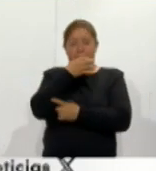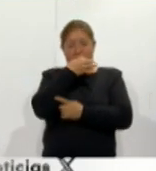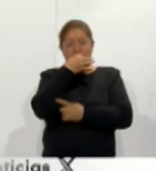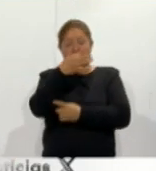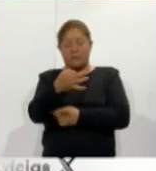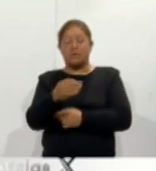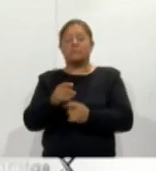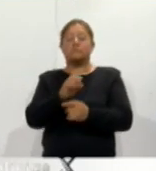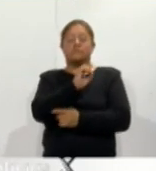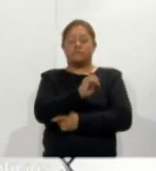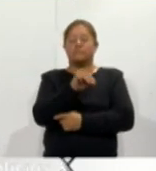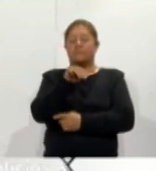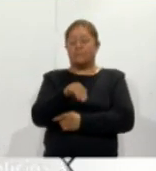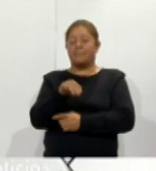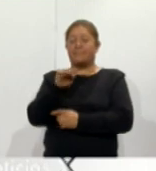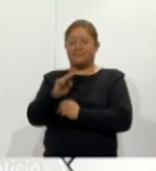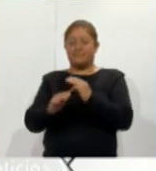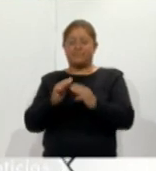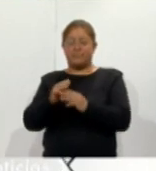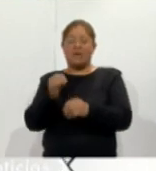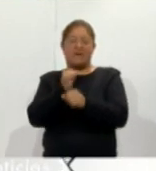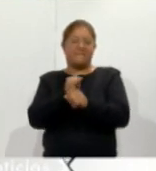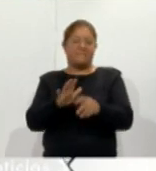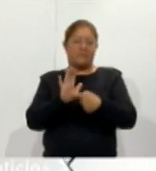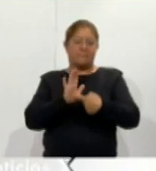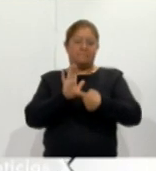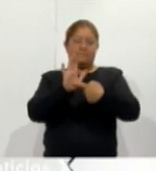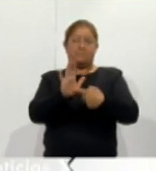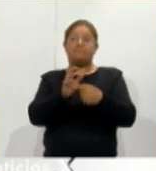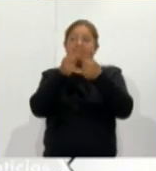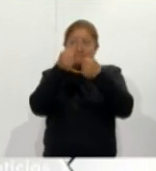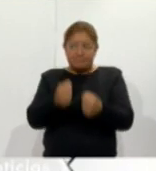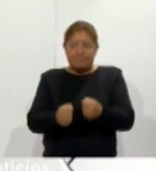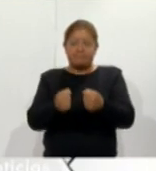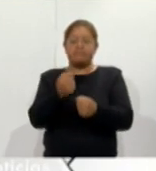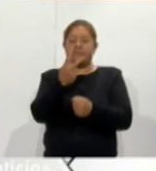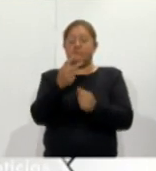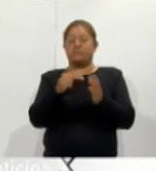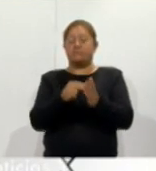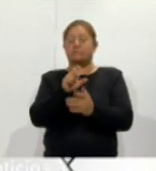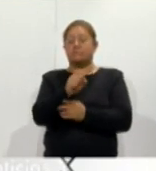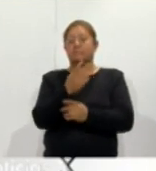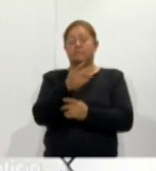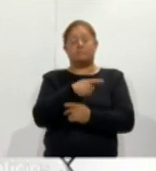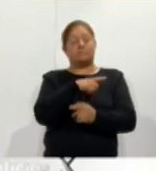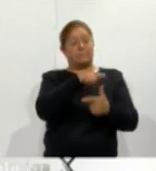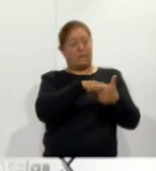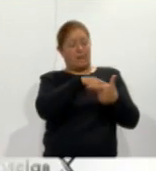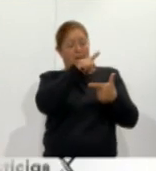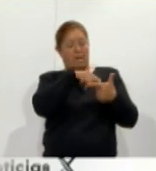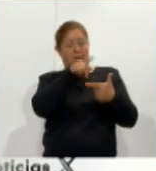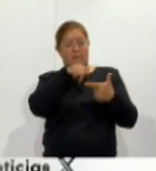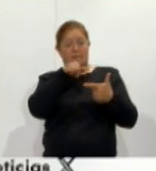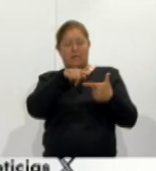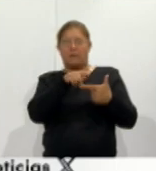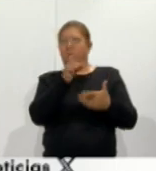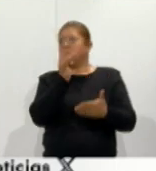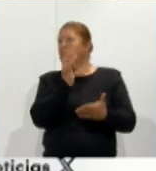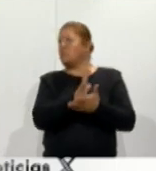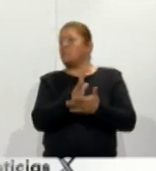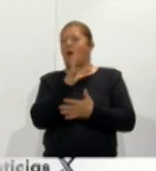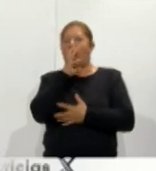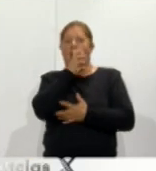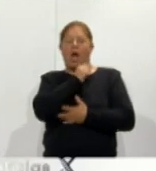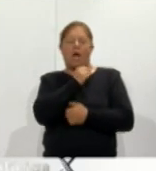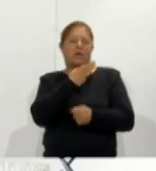Meteorológica Mundial al presentar un informe en el que se confirma que en 2023 se registraron niveles de calor sin precedentes desde